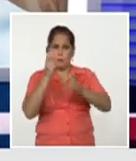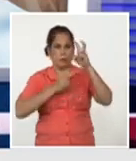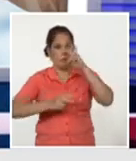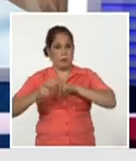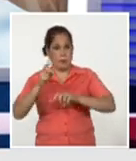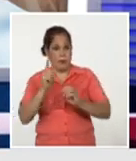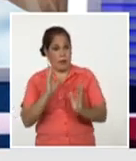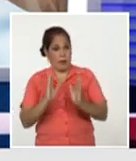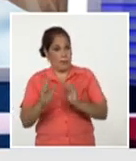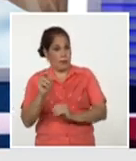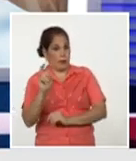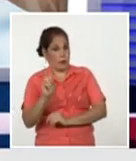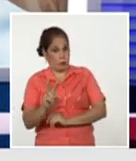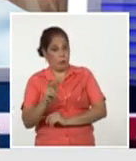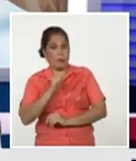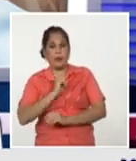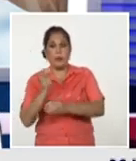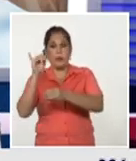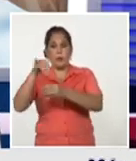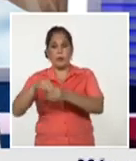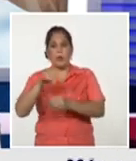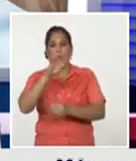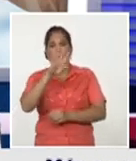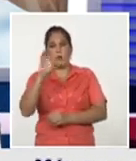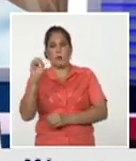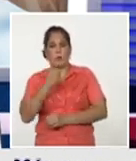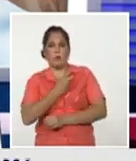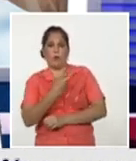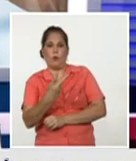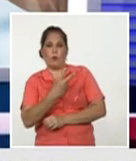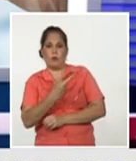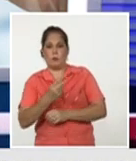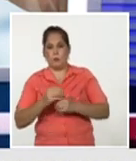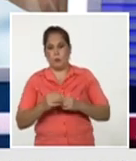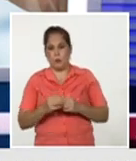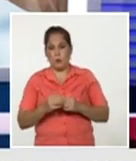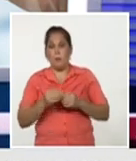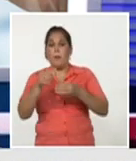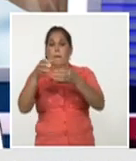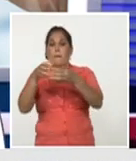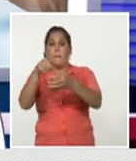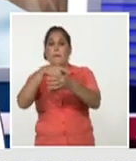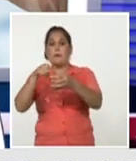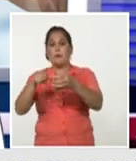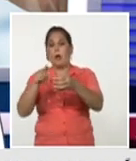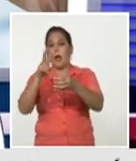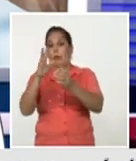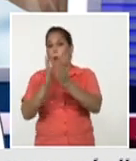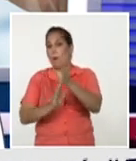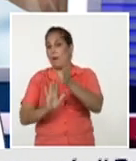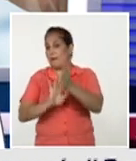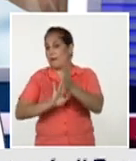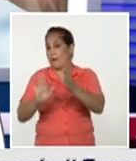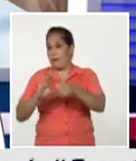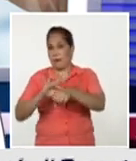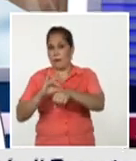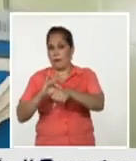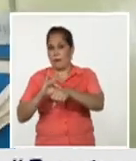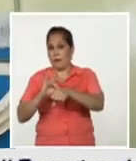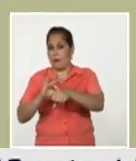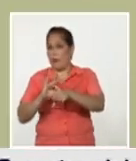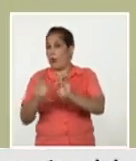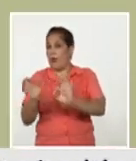fase 2 que pretende incluir 400 voluntarios personas que tienen más de dos meses de haber padecido la enfermedad y que no hayan